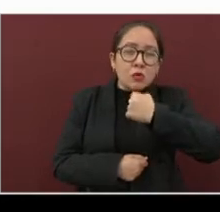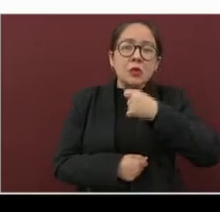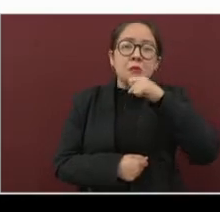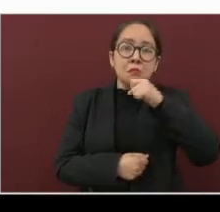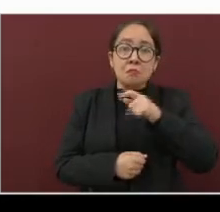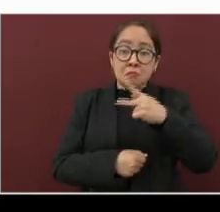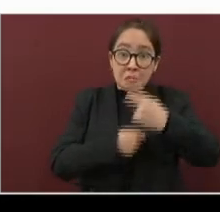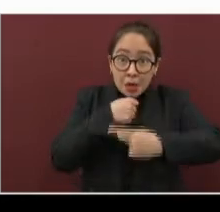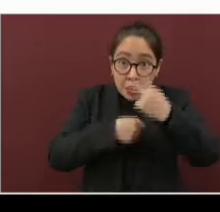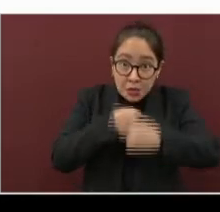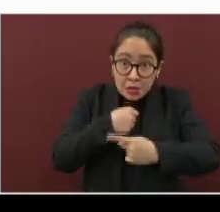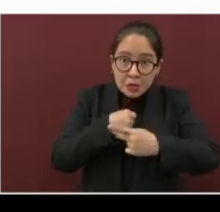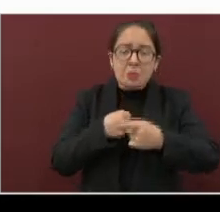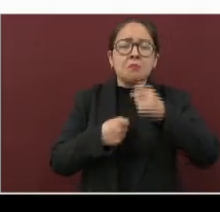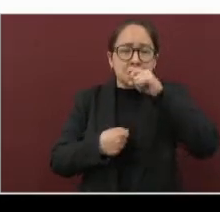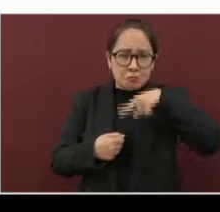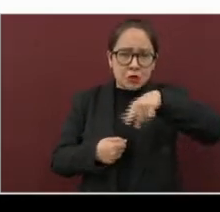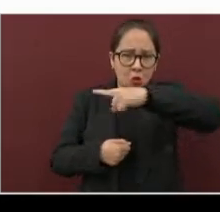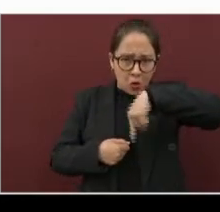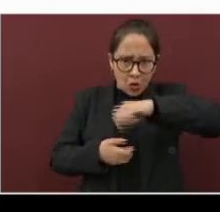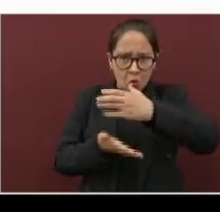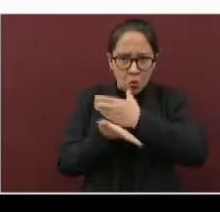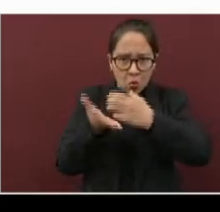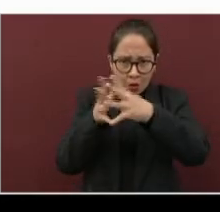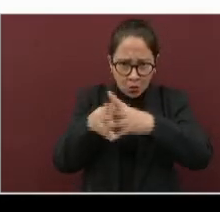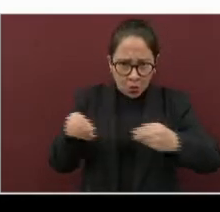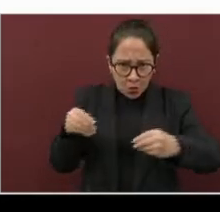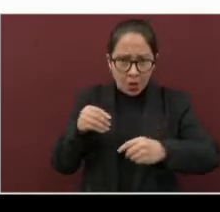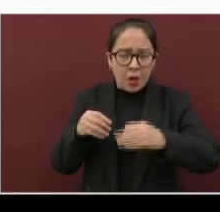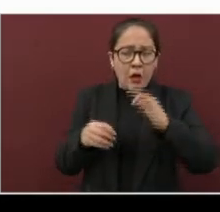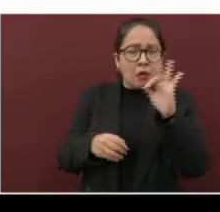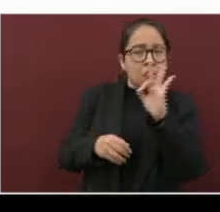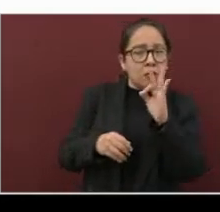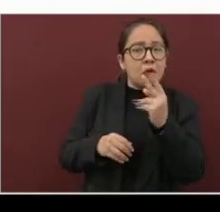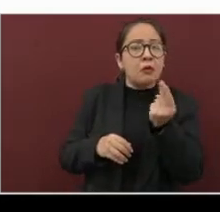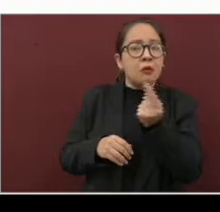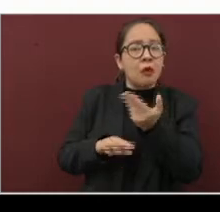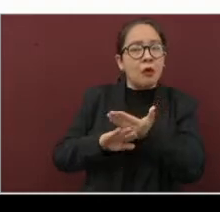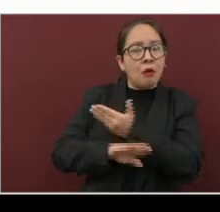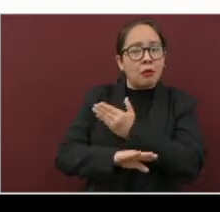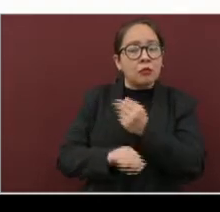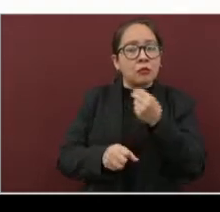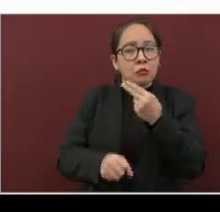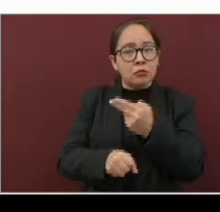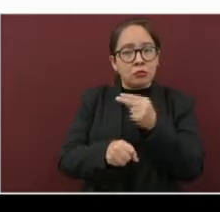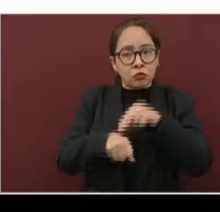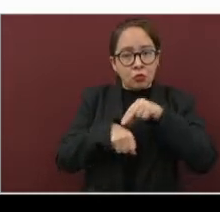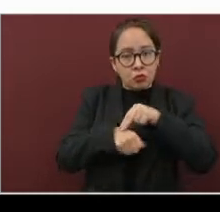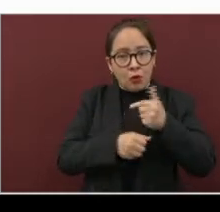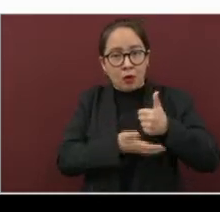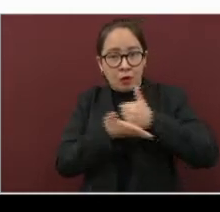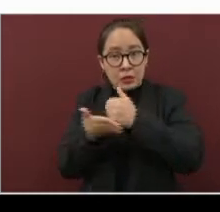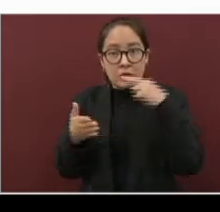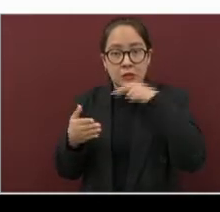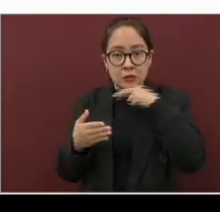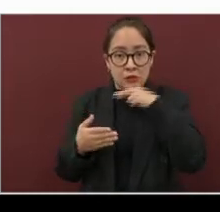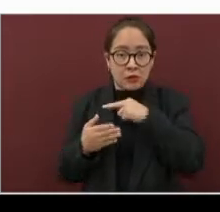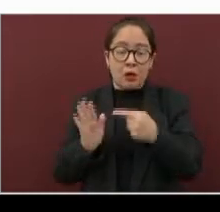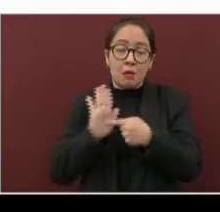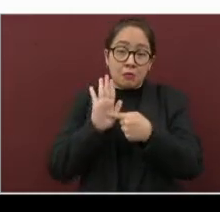pueden recuperar si son evaluados y tratados a tiempo. Y observen, estos pacientes con cuadros graves